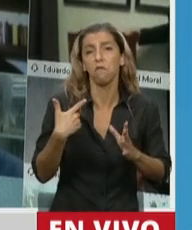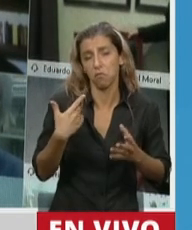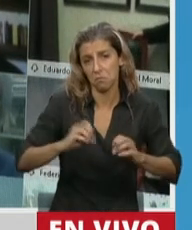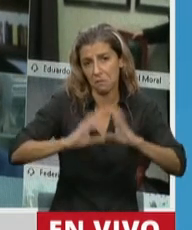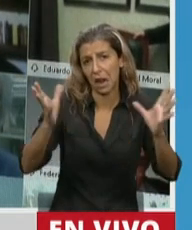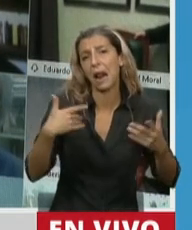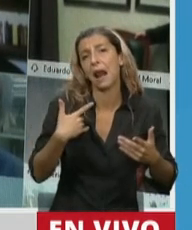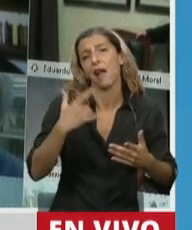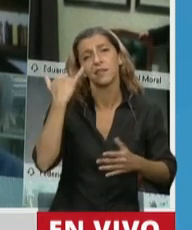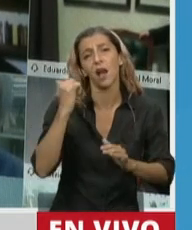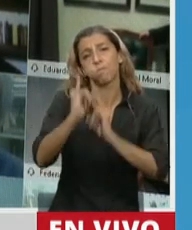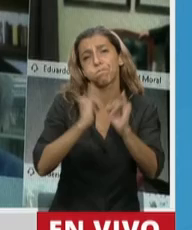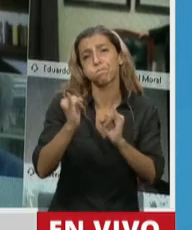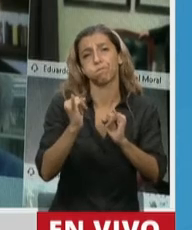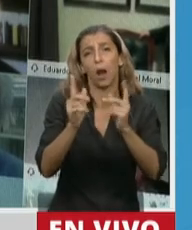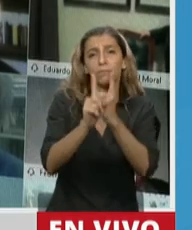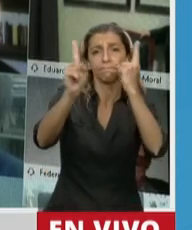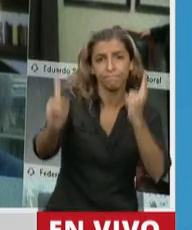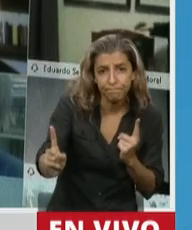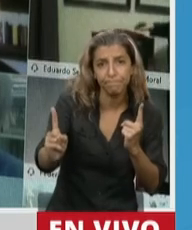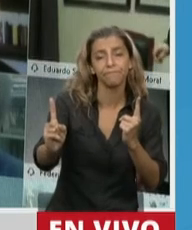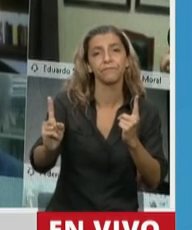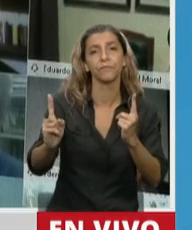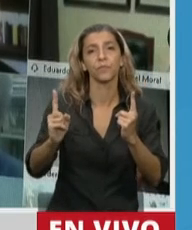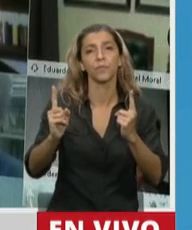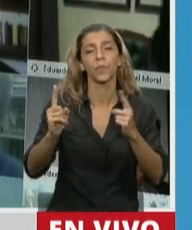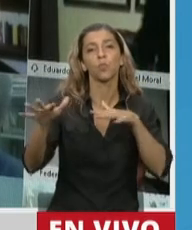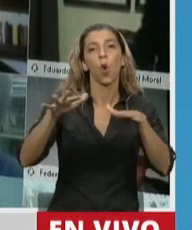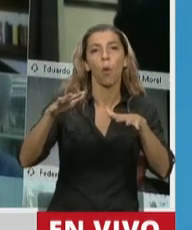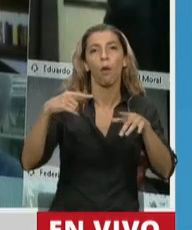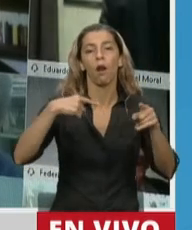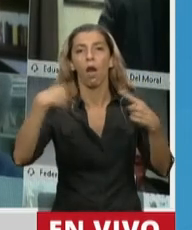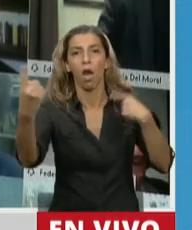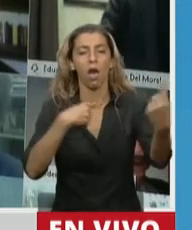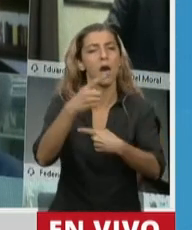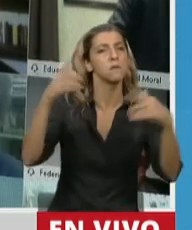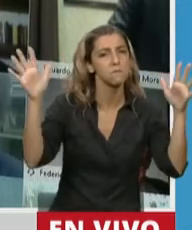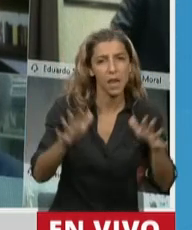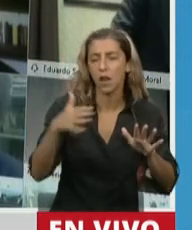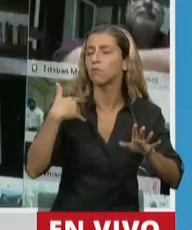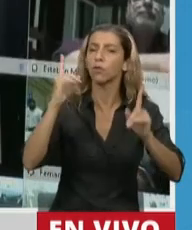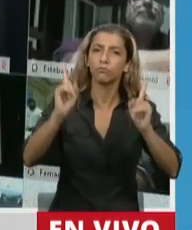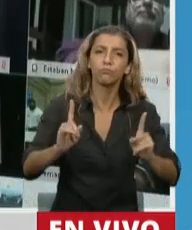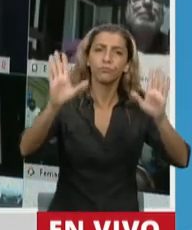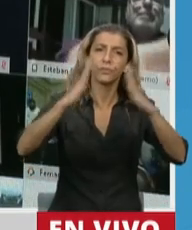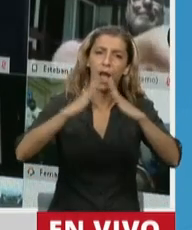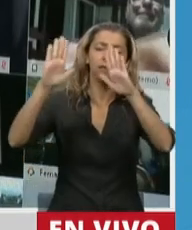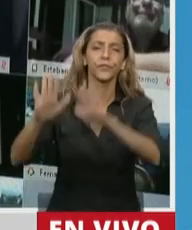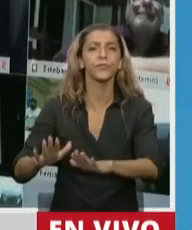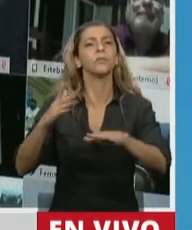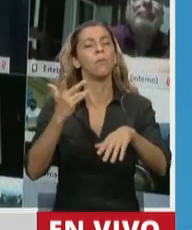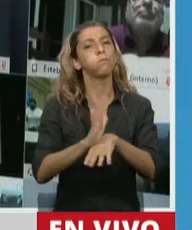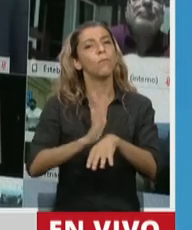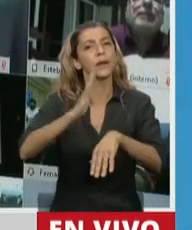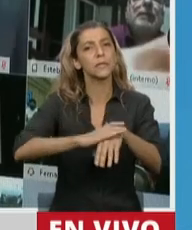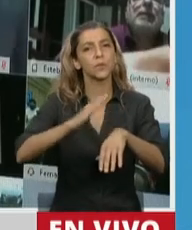contagios, menos contacto. Cuidémonos entre todos y todas. Vamos a ser extremadamente responsables. Esto es lo que está